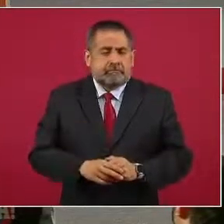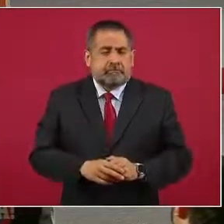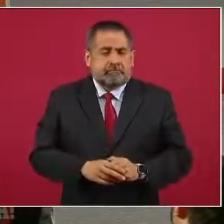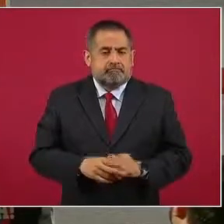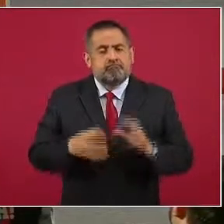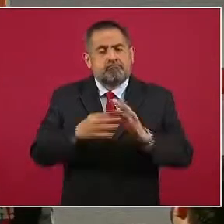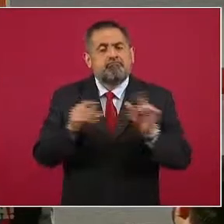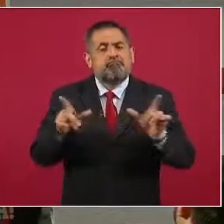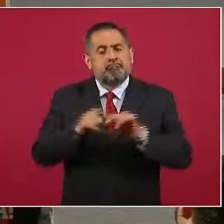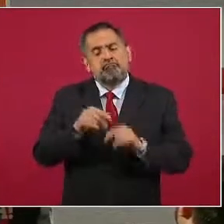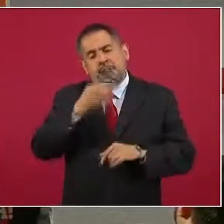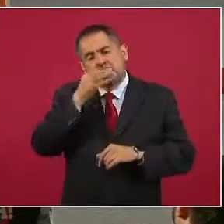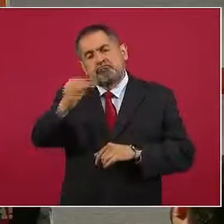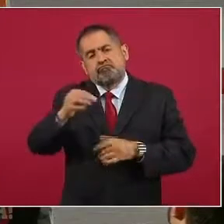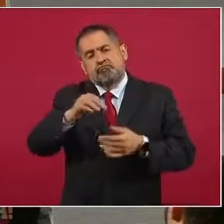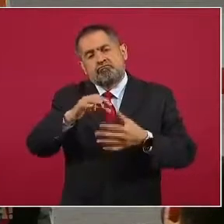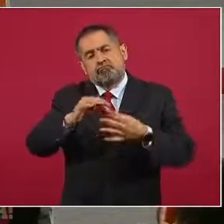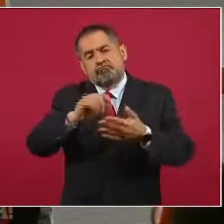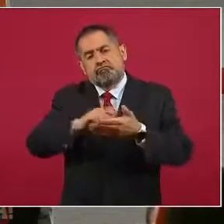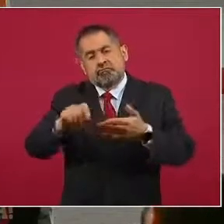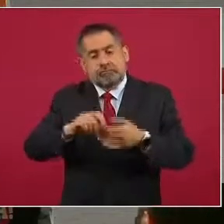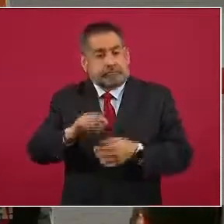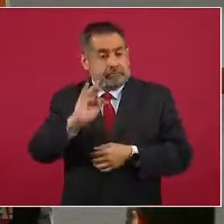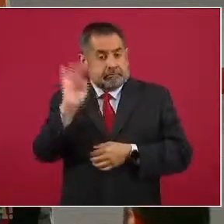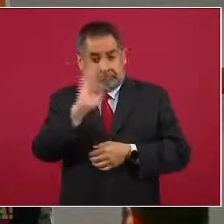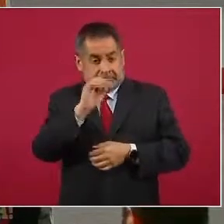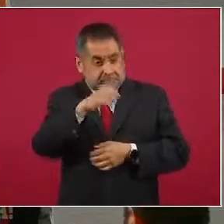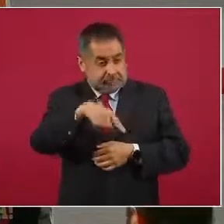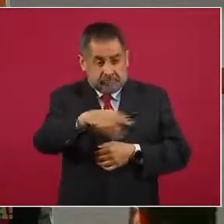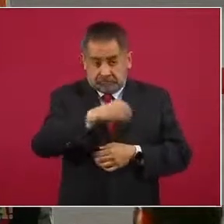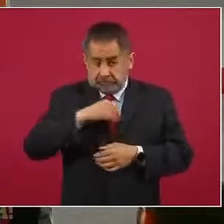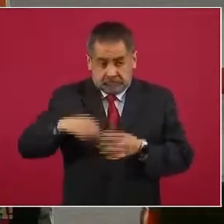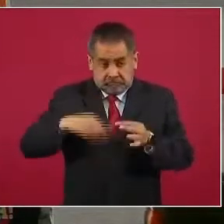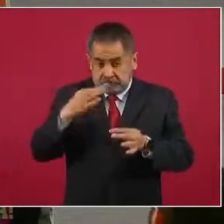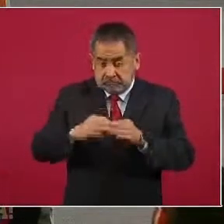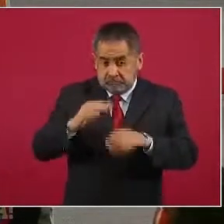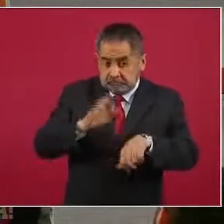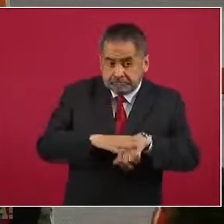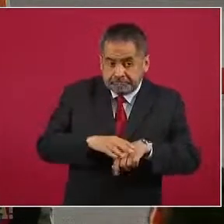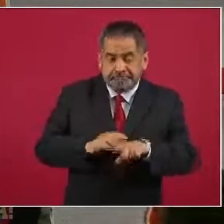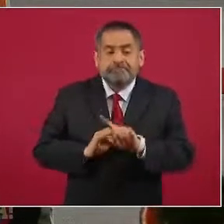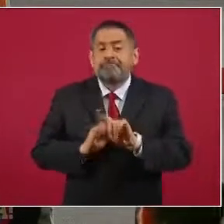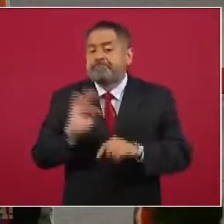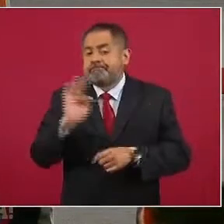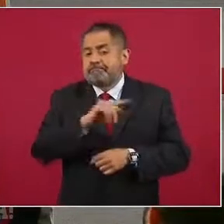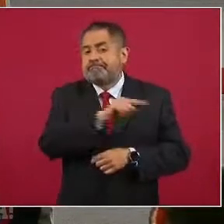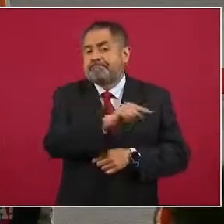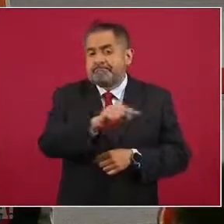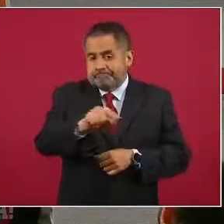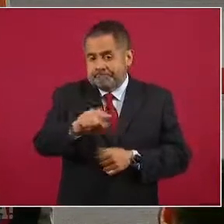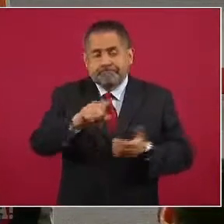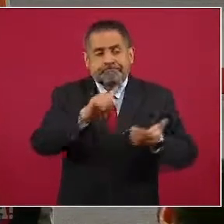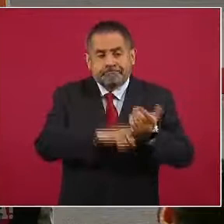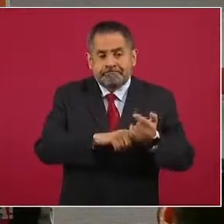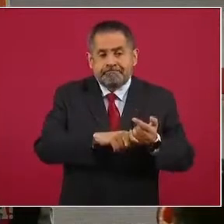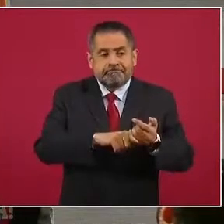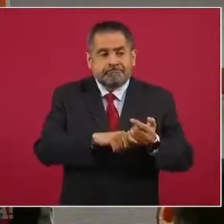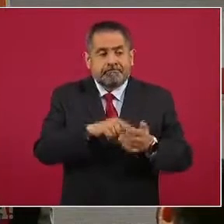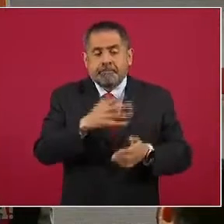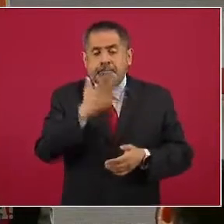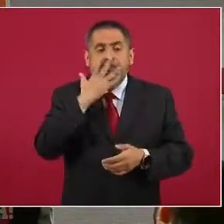sólo me resta decirles que de no cumplirse esta recomendación se podría caer en actos de